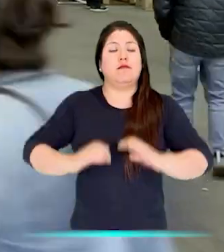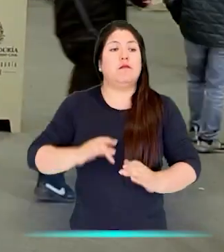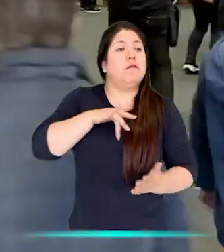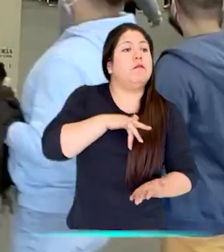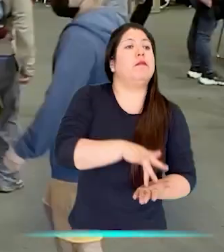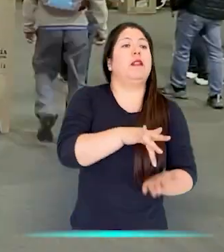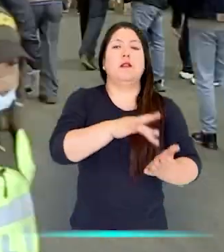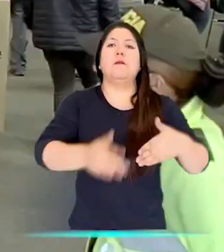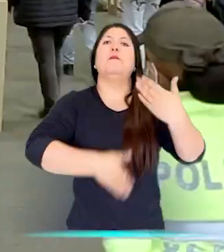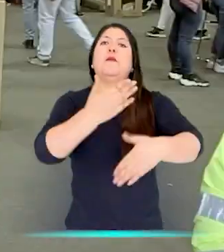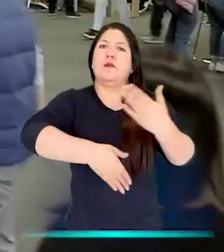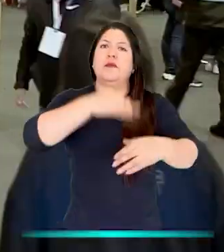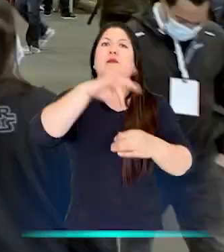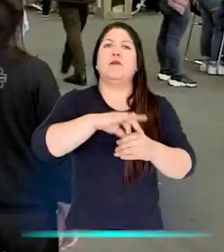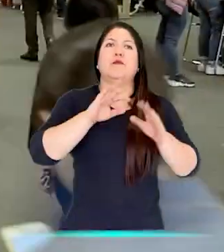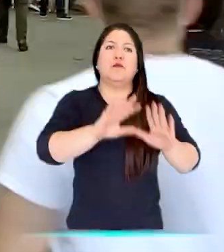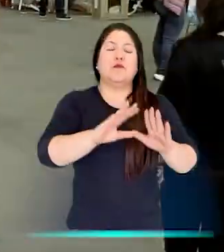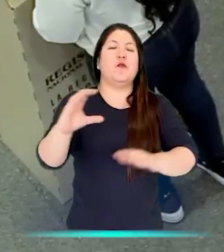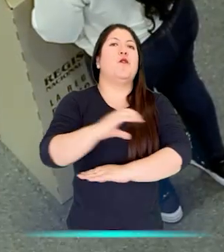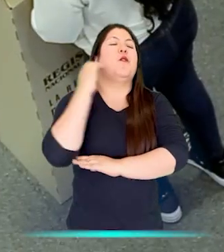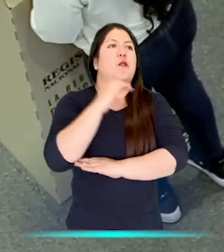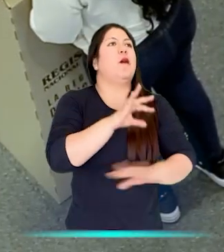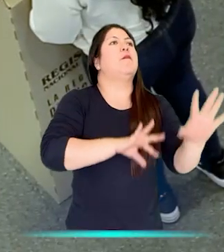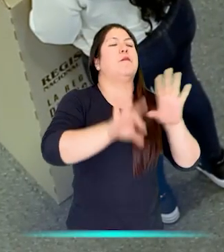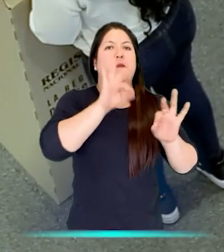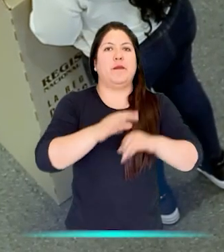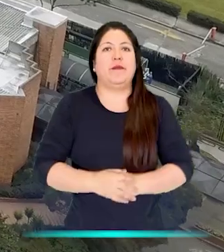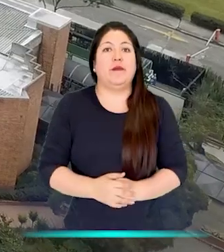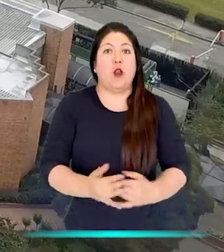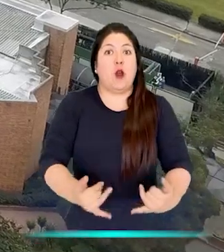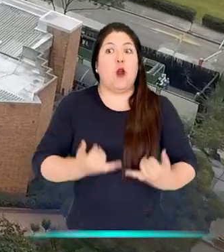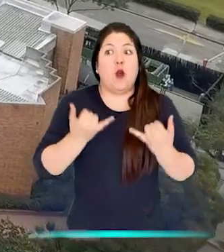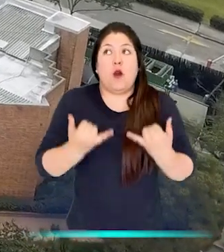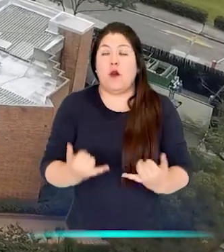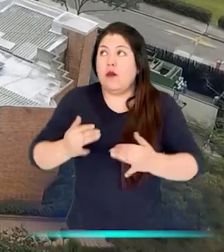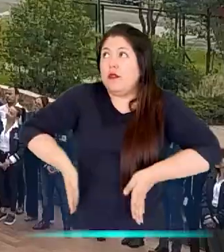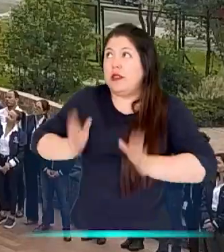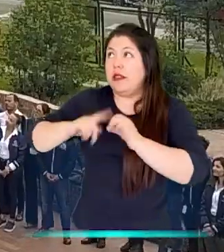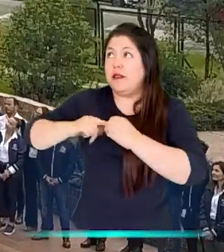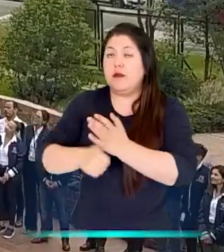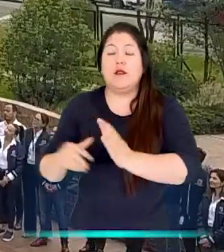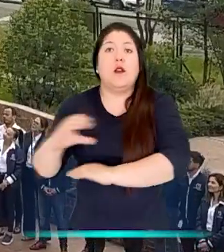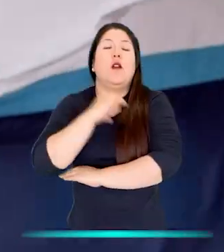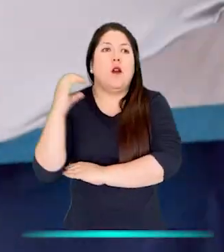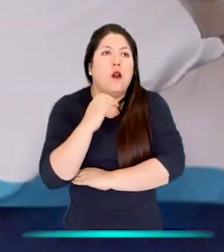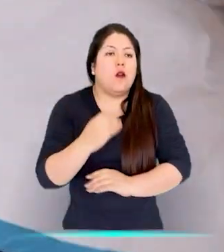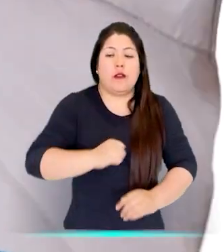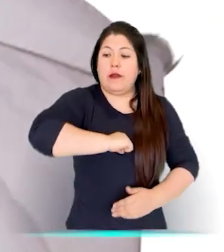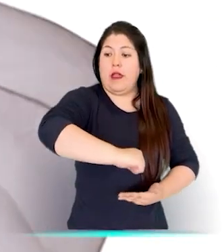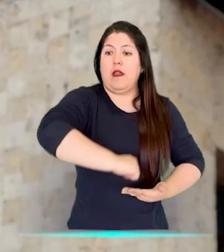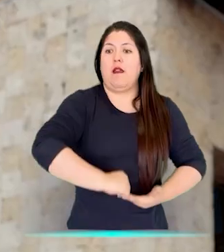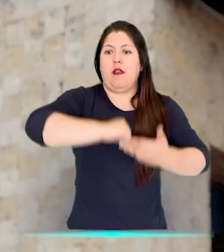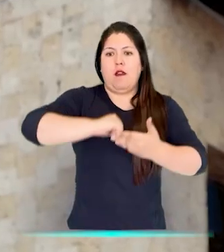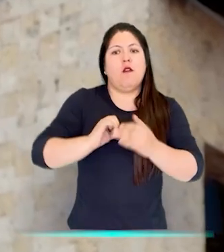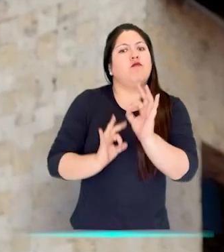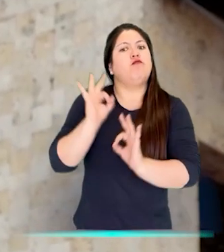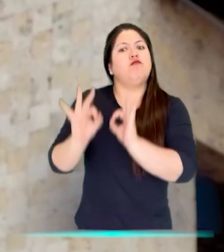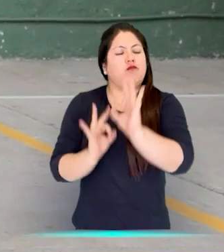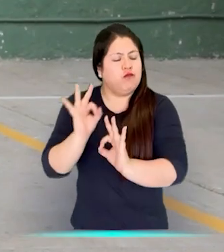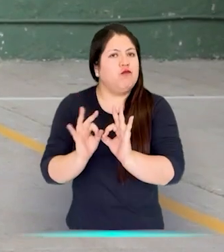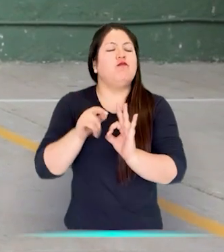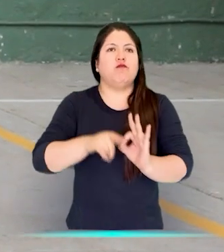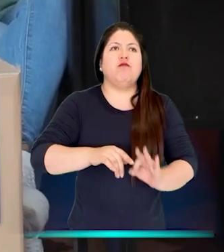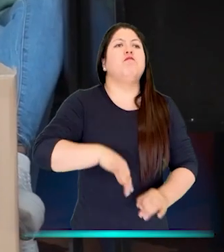y participar en la elección del destino de nuestro país. Hoy la Registraduría Nacional del Estado Civil protege el derecho de los